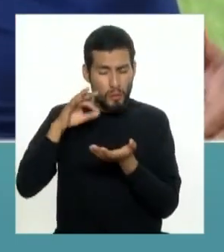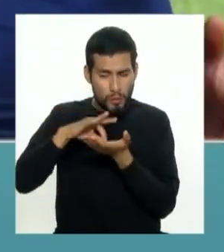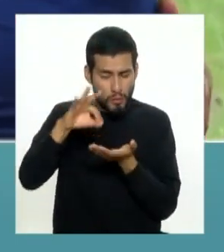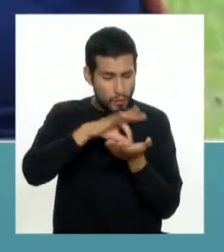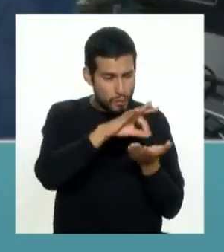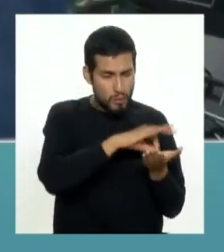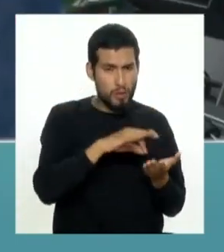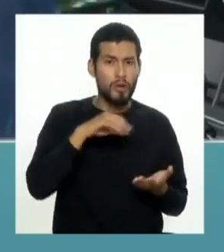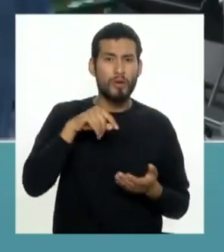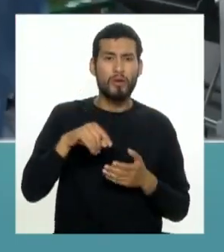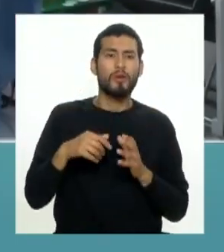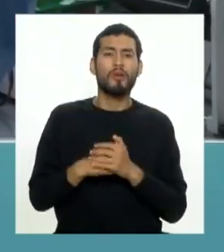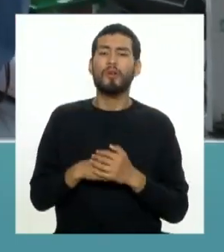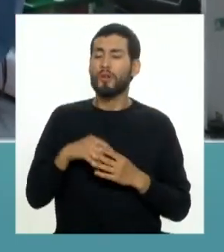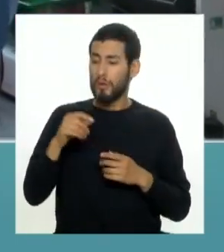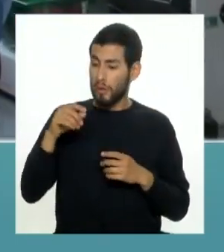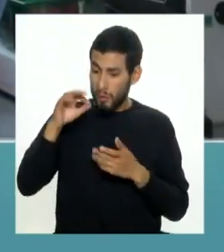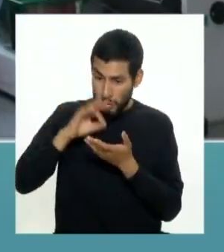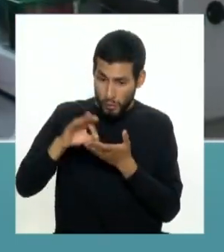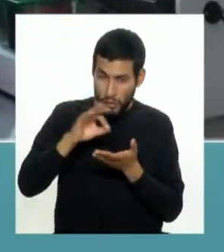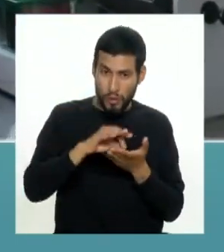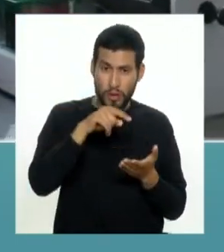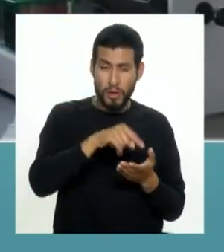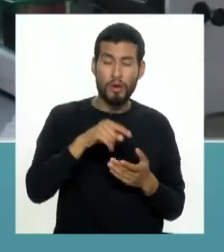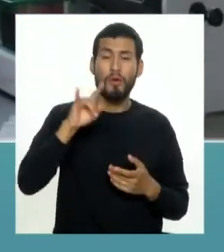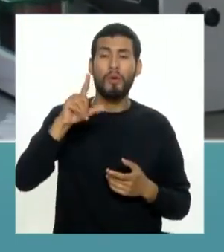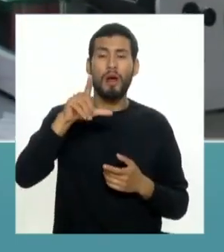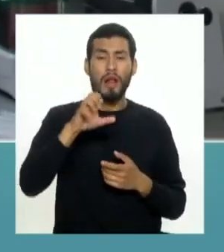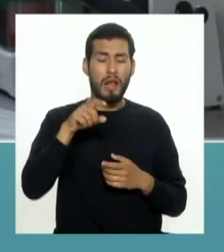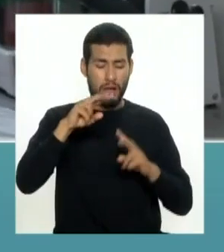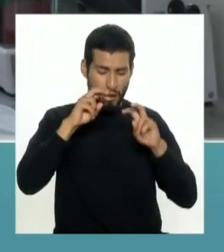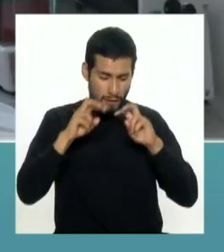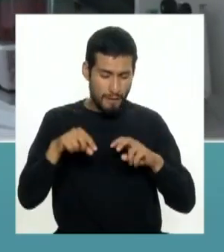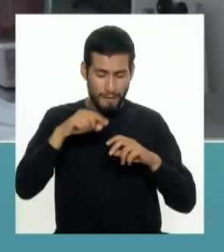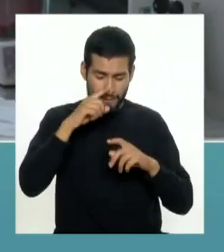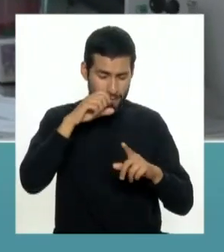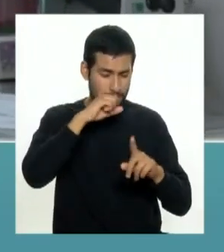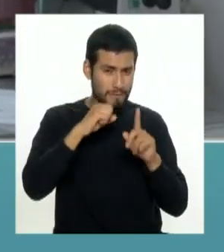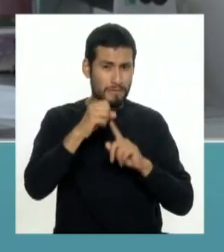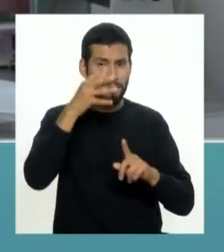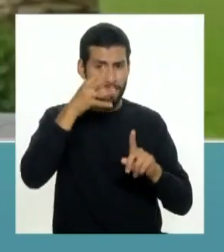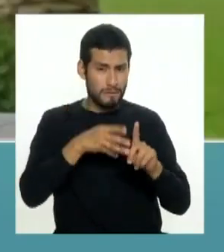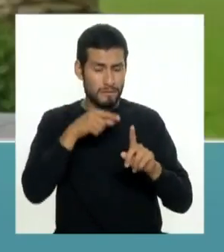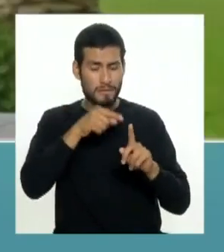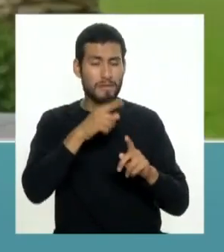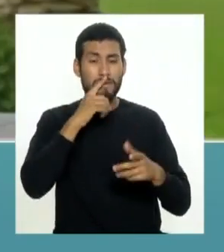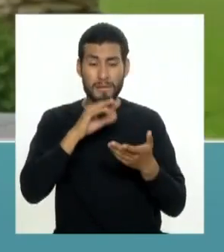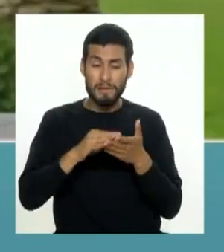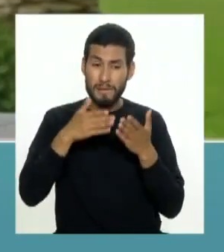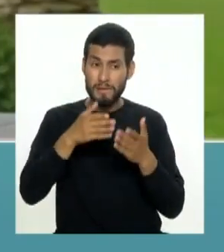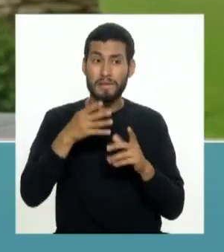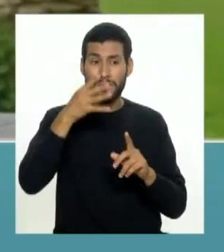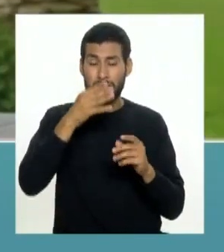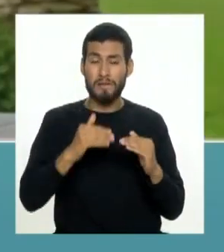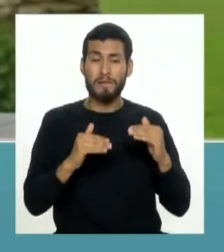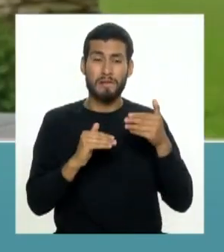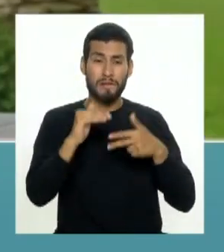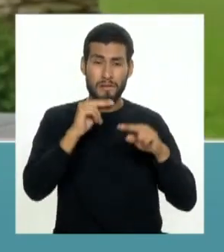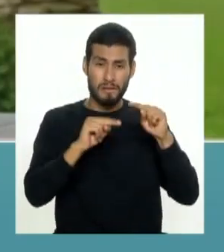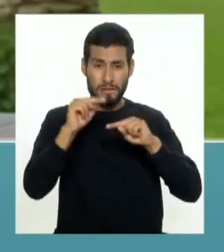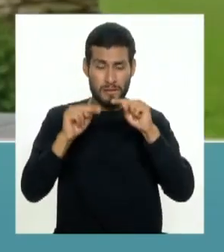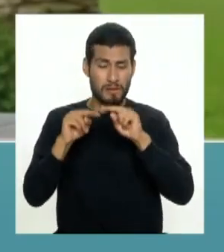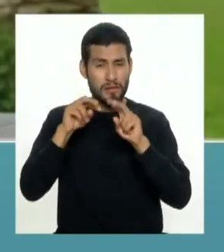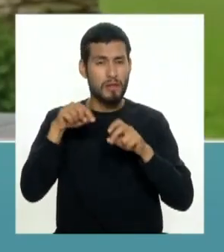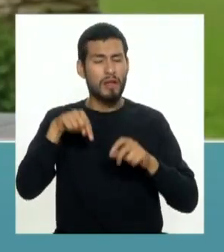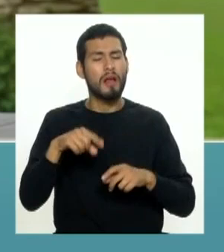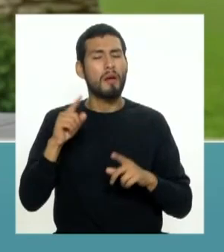¿no? Tienen que tener un empadronamiento entran a un proceso de clasificación socioeconómica y con esa calificación es que nosotros en este